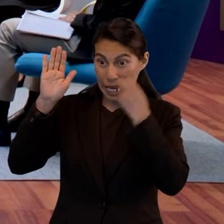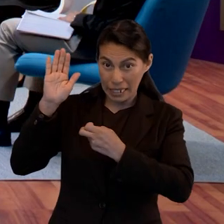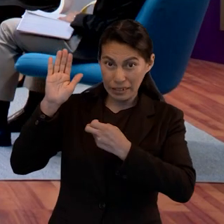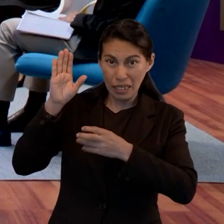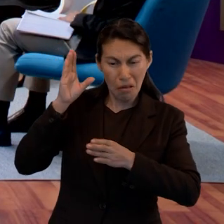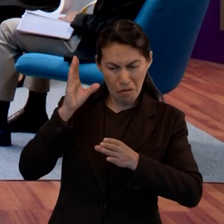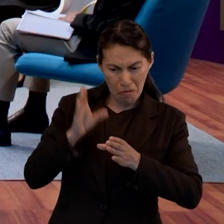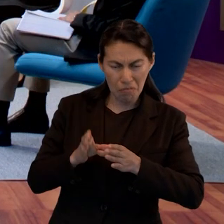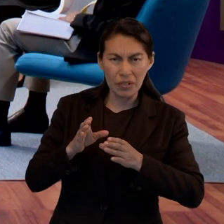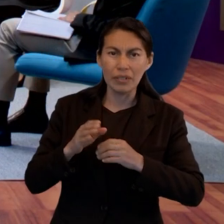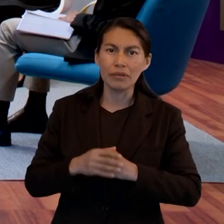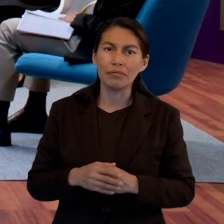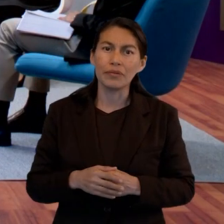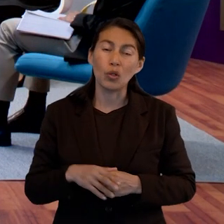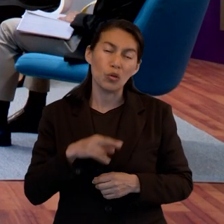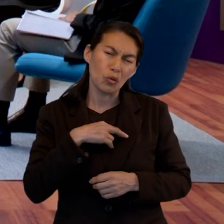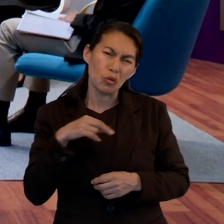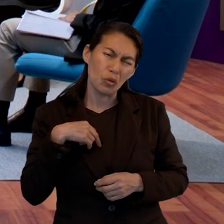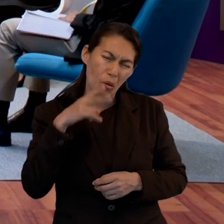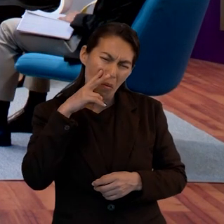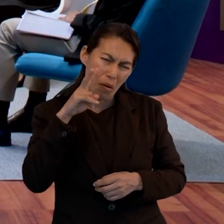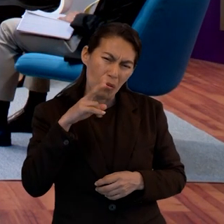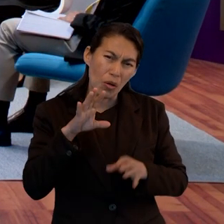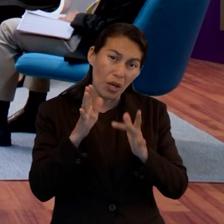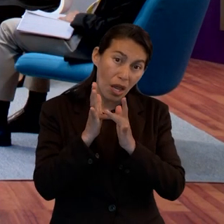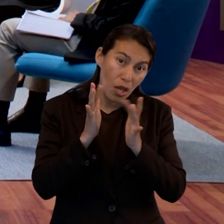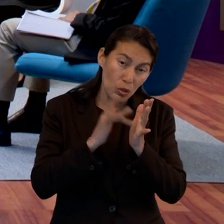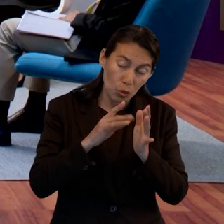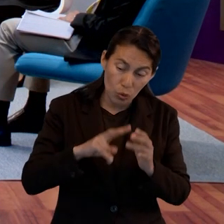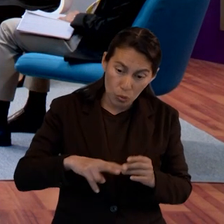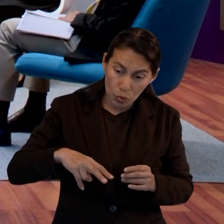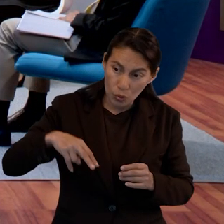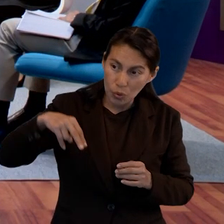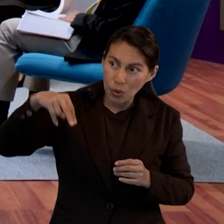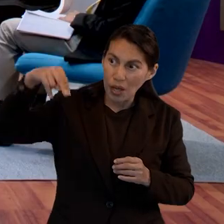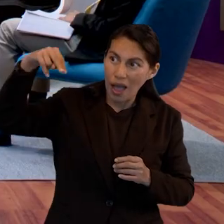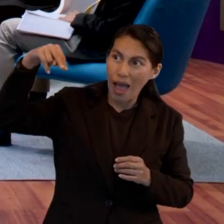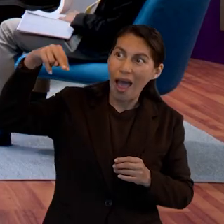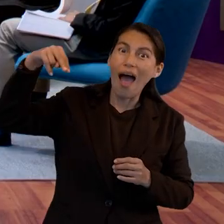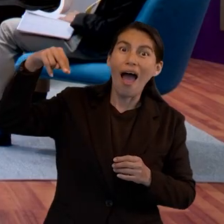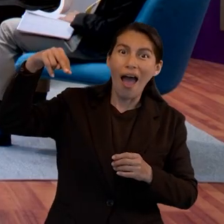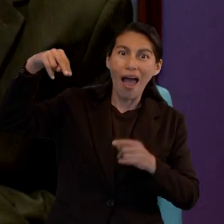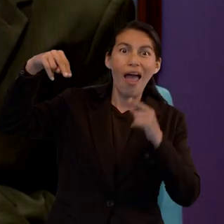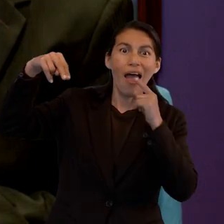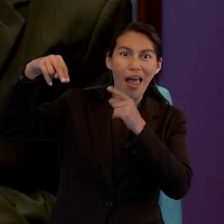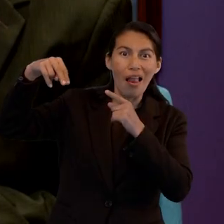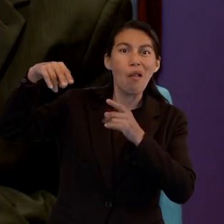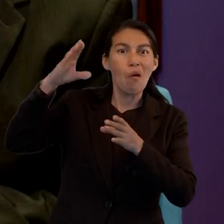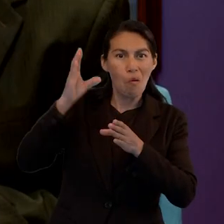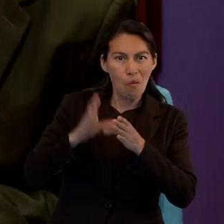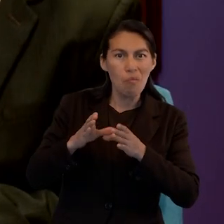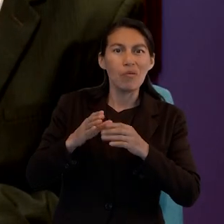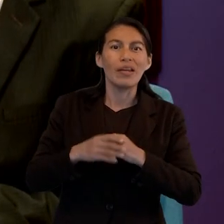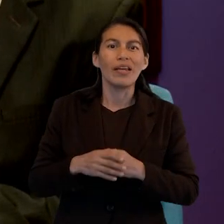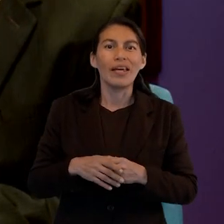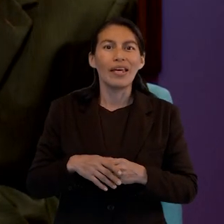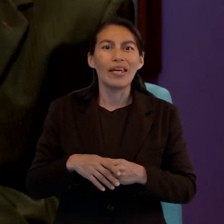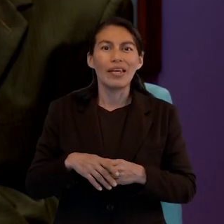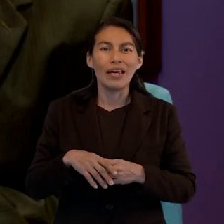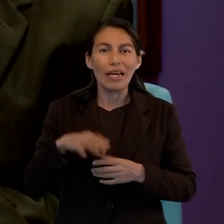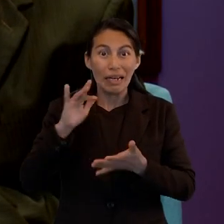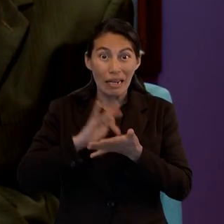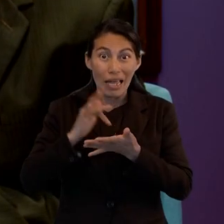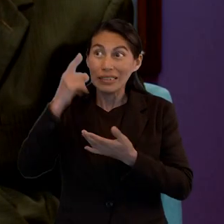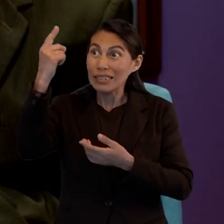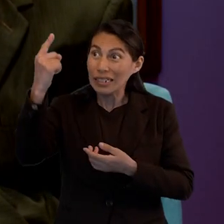esa ascensión nos revela esa certeza a favor nuestro, que es como resultado la salvación.